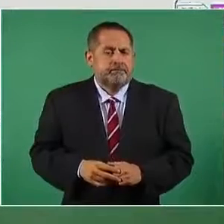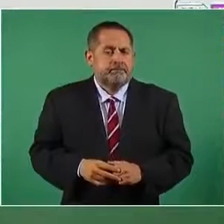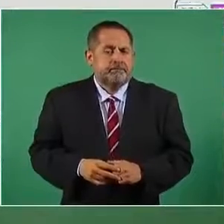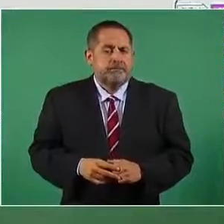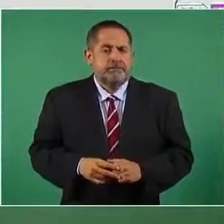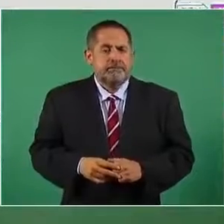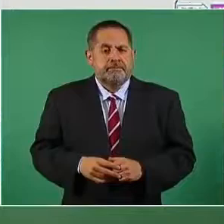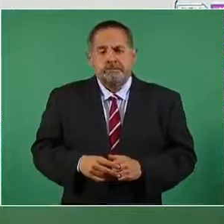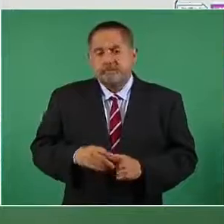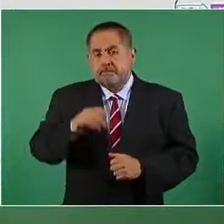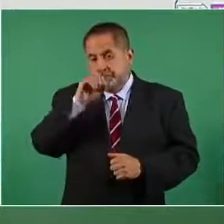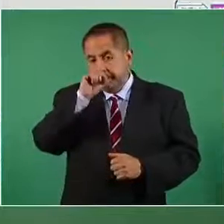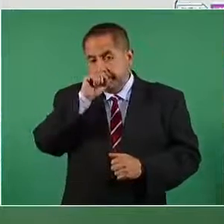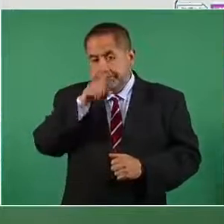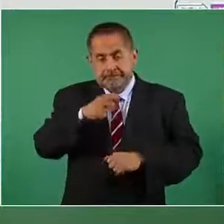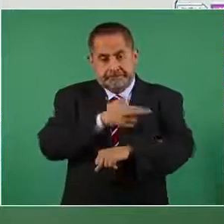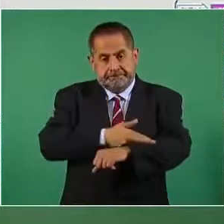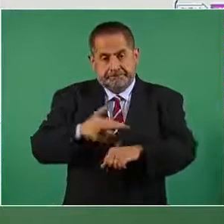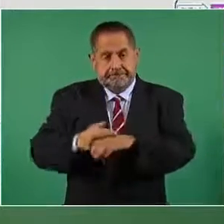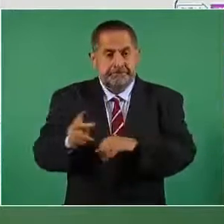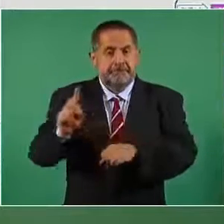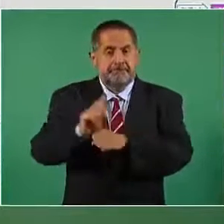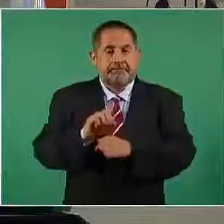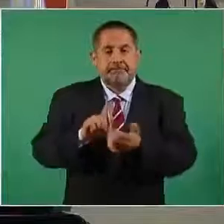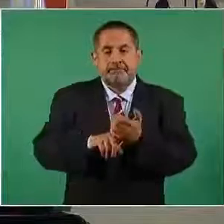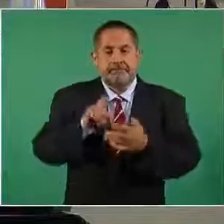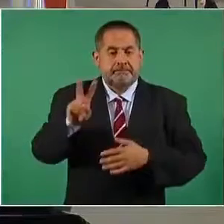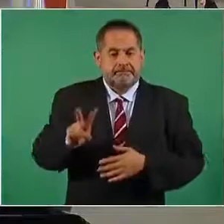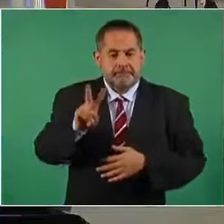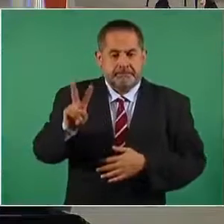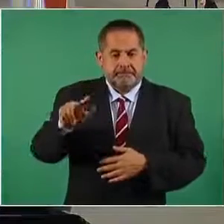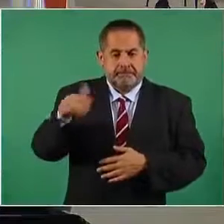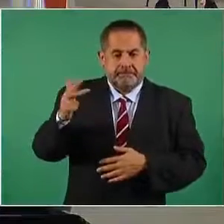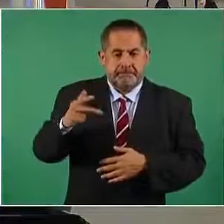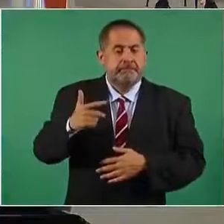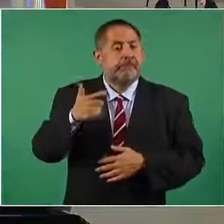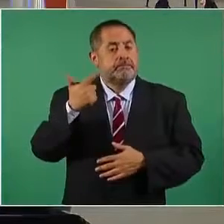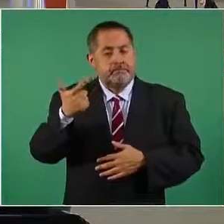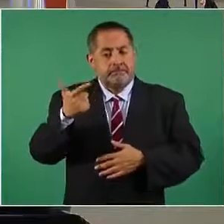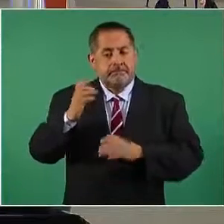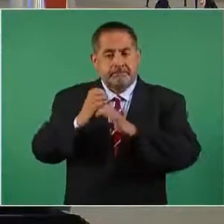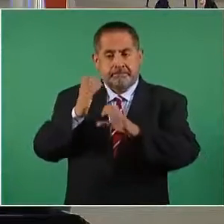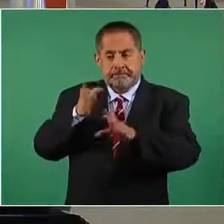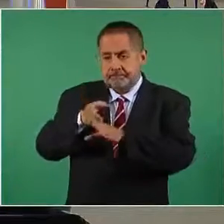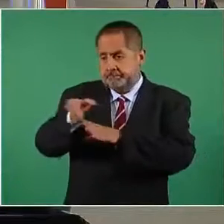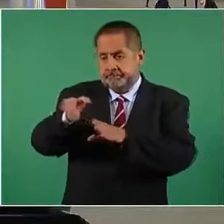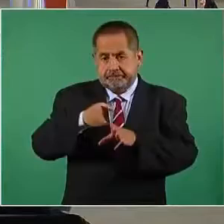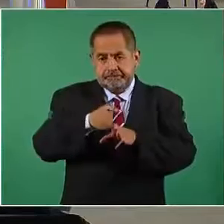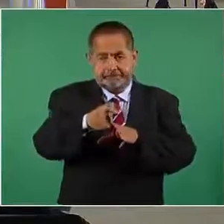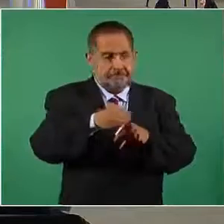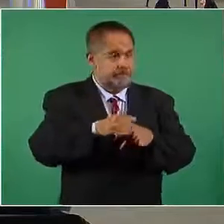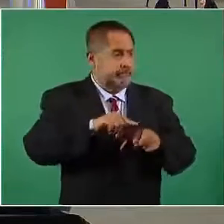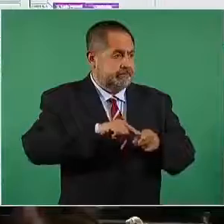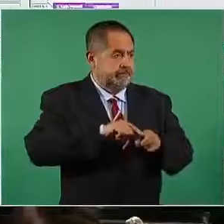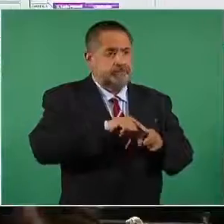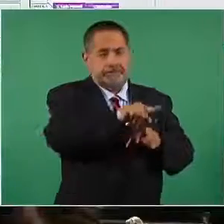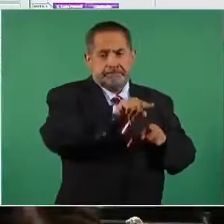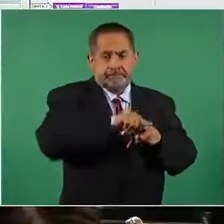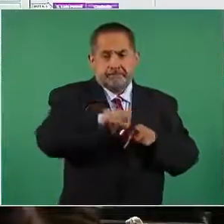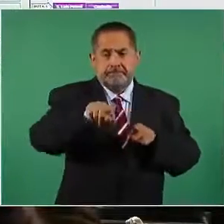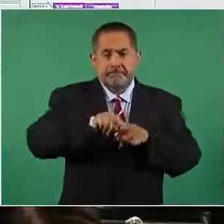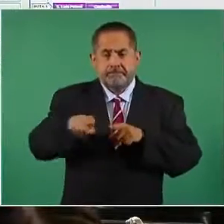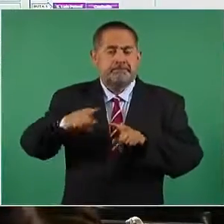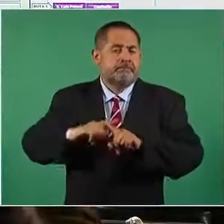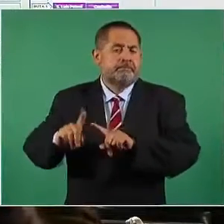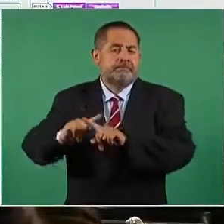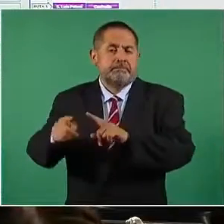También se organizaron el día viernes 13 siete rutas saliendo de Virmex para abastecer